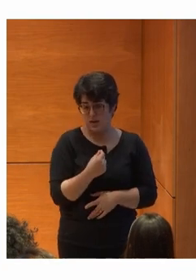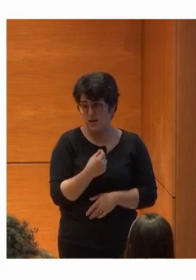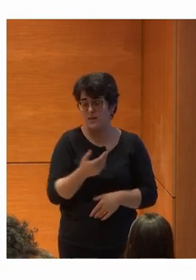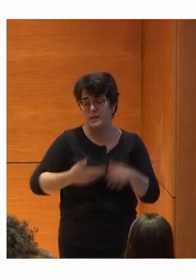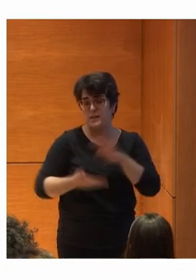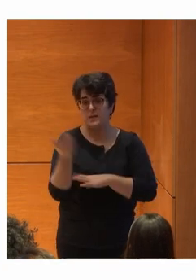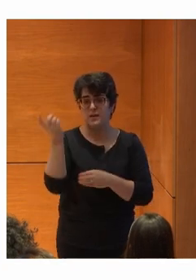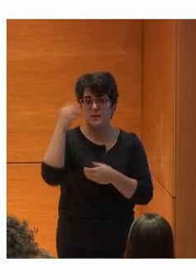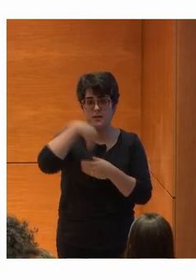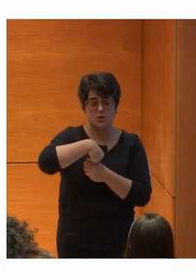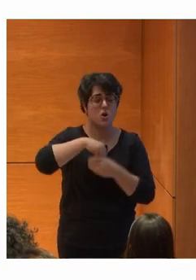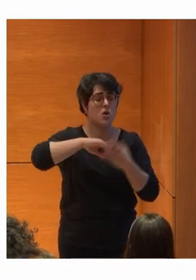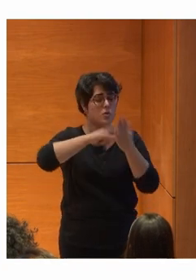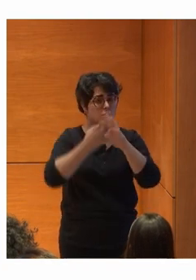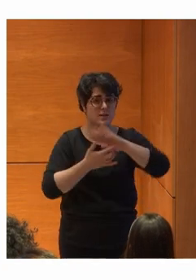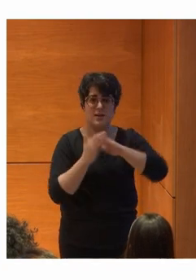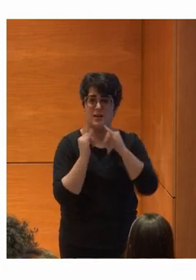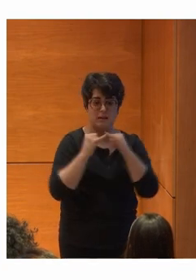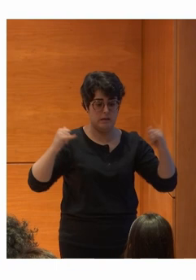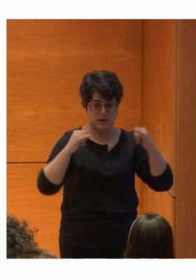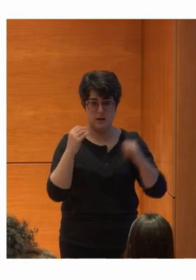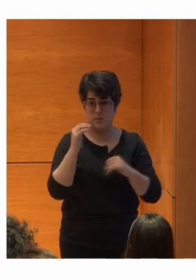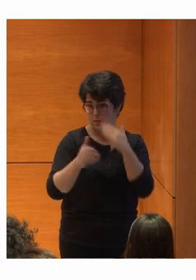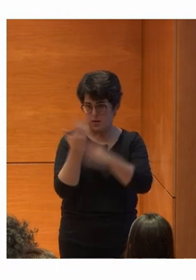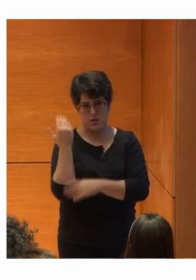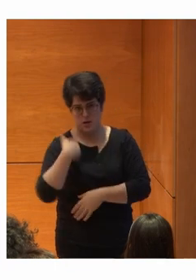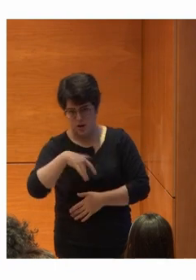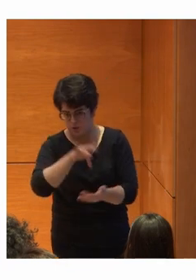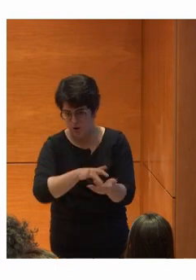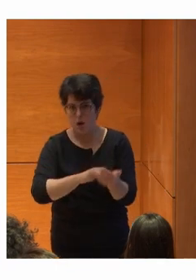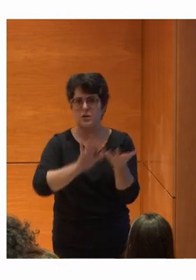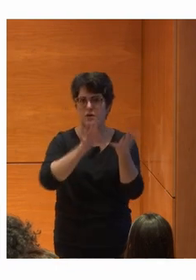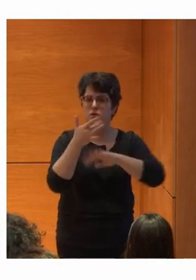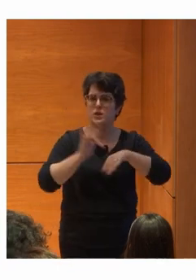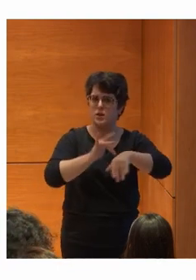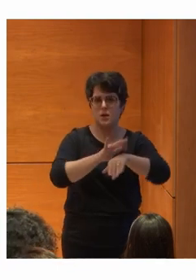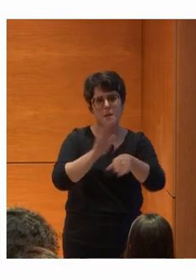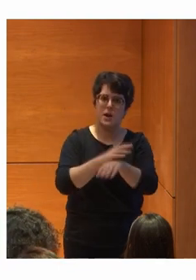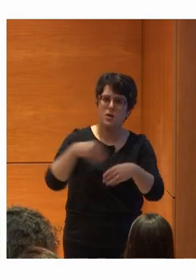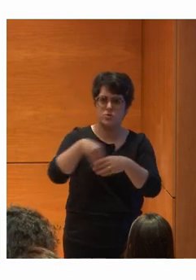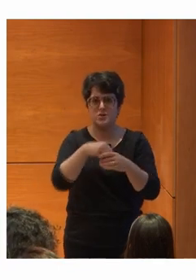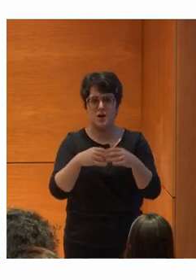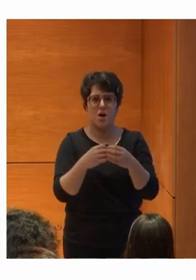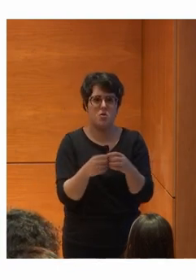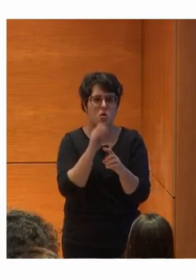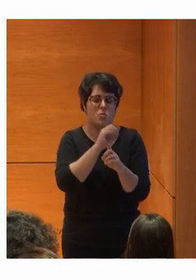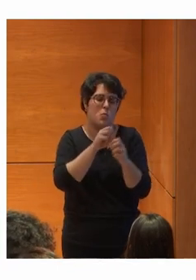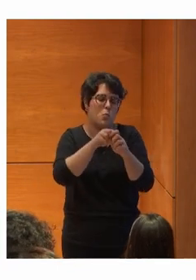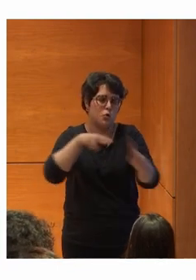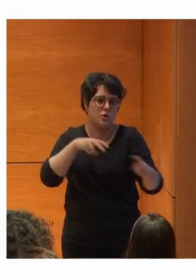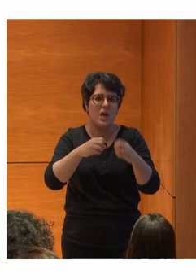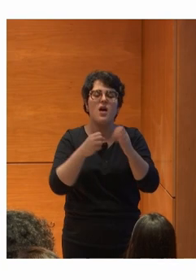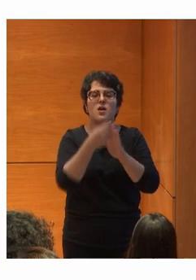Forma parte Del proyecto Es una de las líneas Como sabéis Bueno esta mañana Lo hemos visto El proyecto De transformación digital Para la inclusión Tiene 14 líneas Nada menos